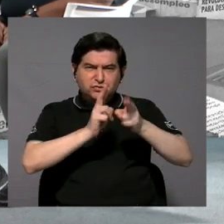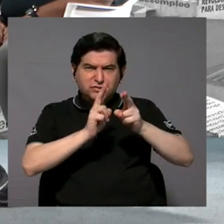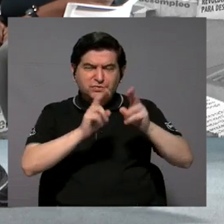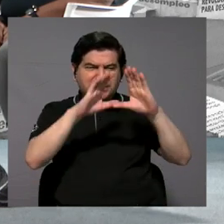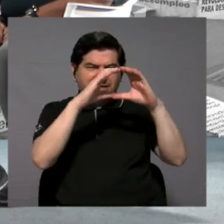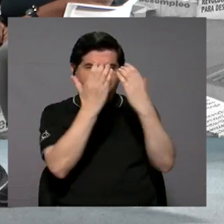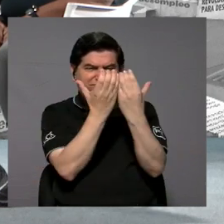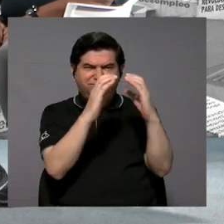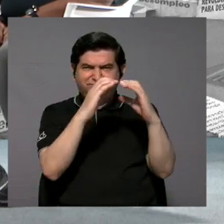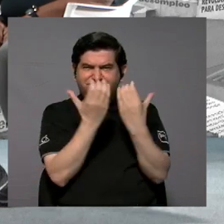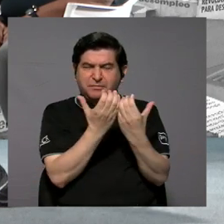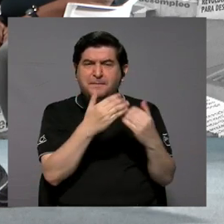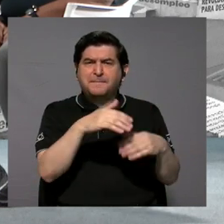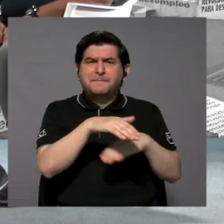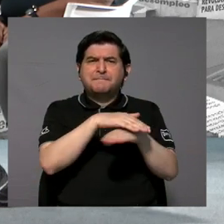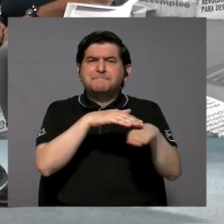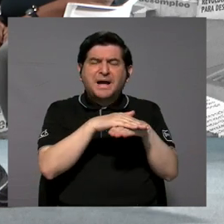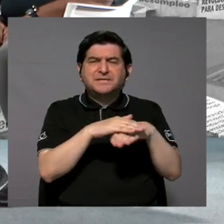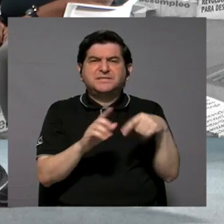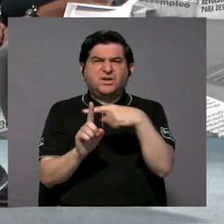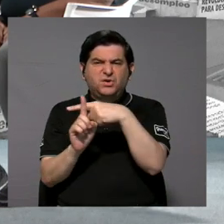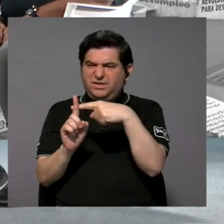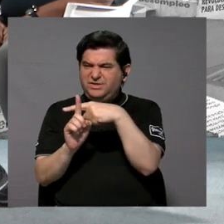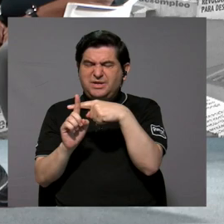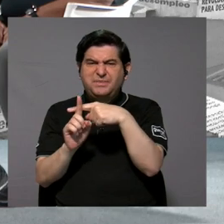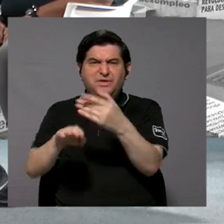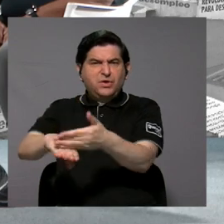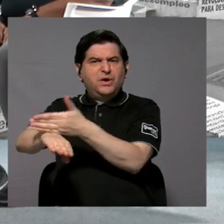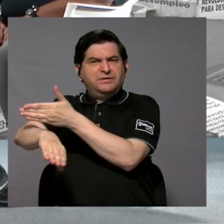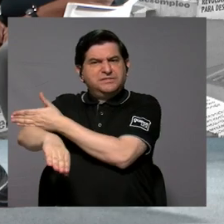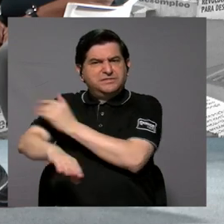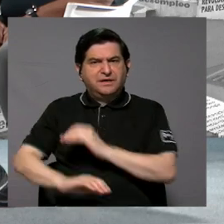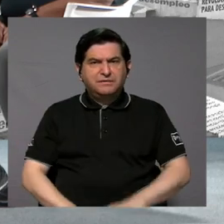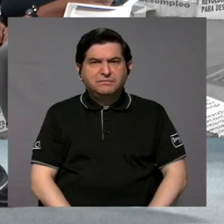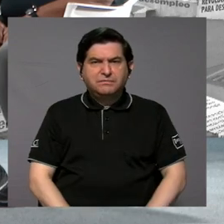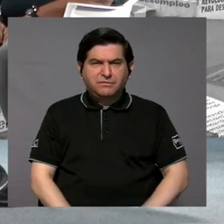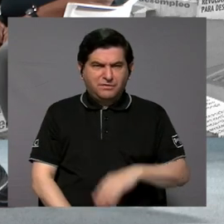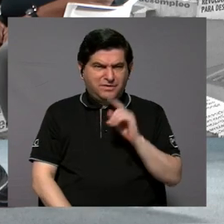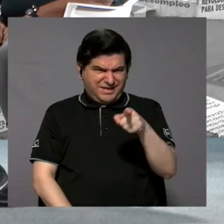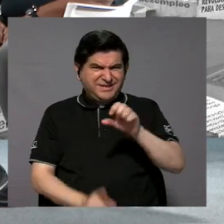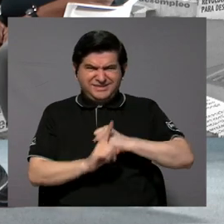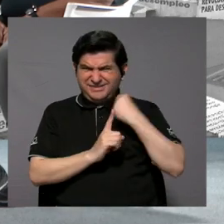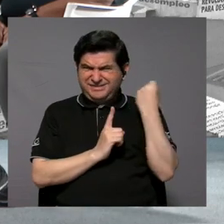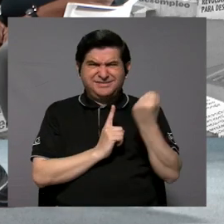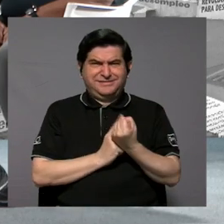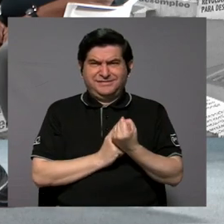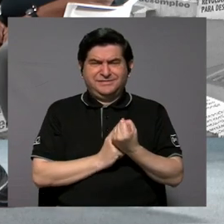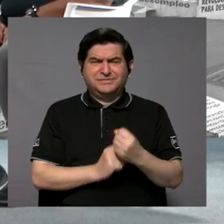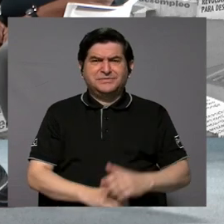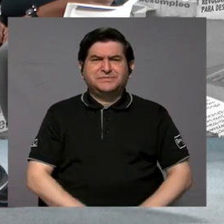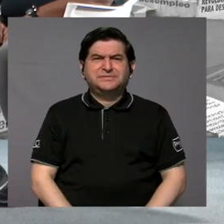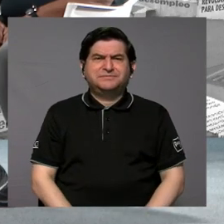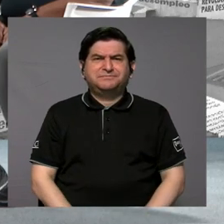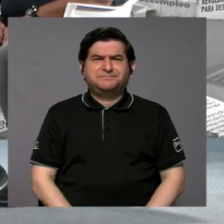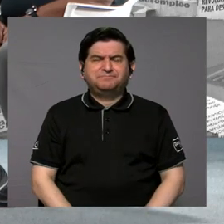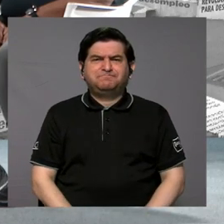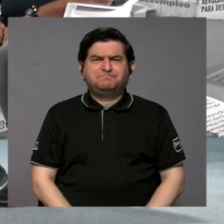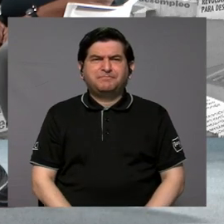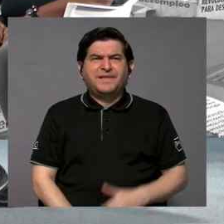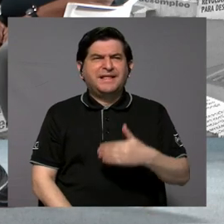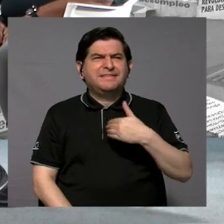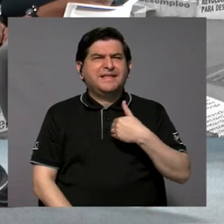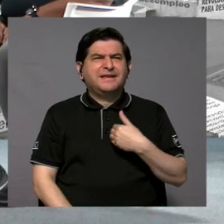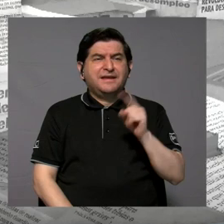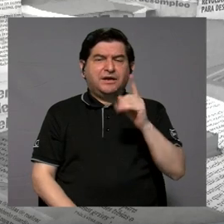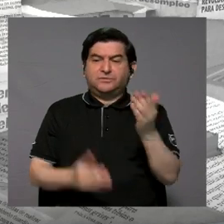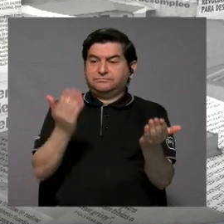catalogaban en básicos, intermedios y avanzados, y que eso fue también, tenía una